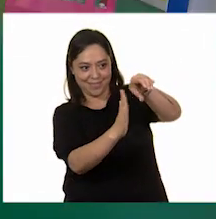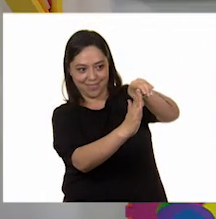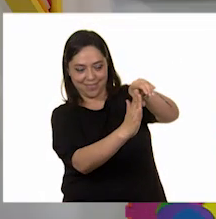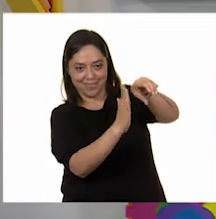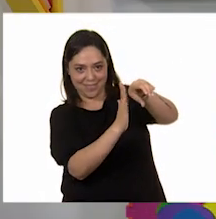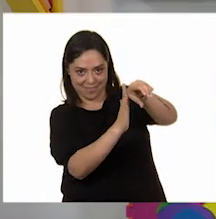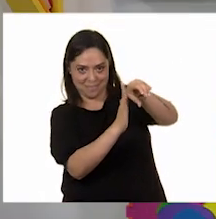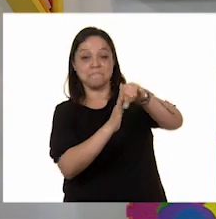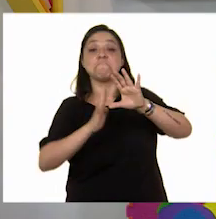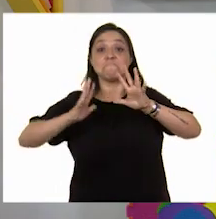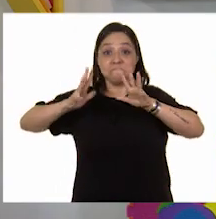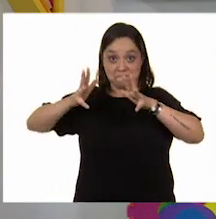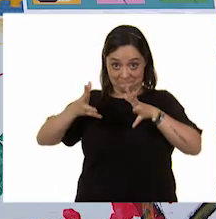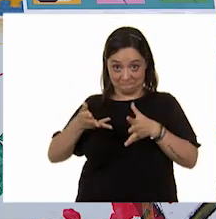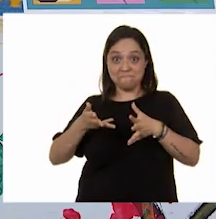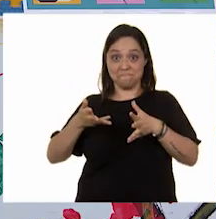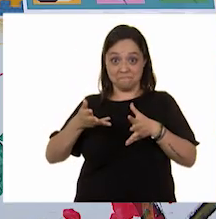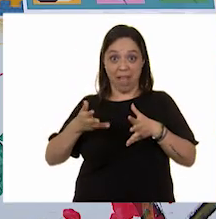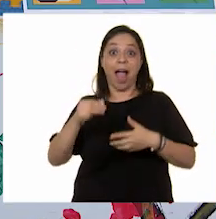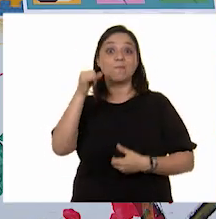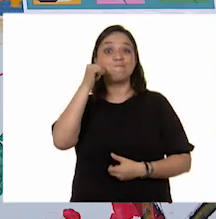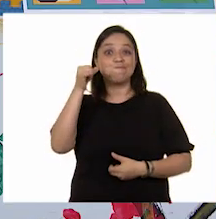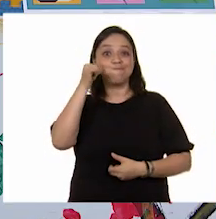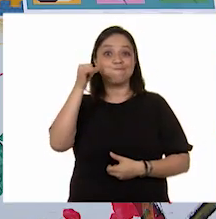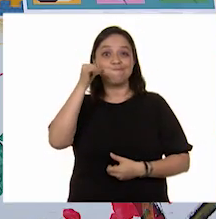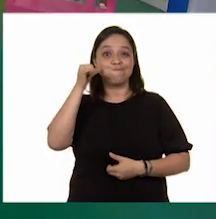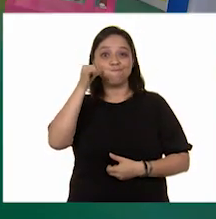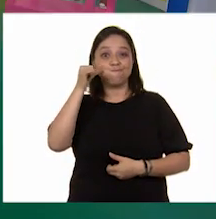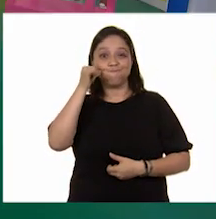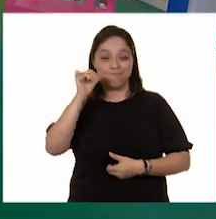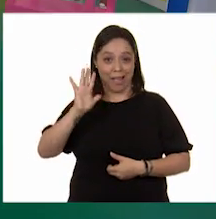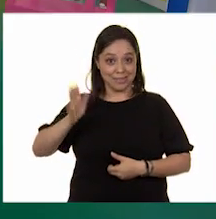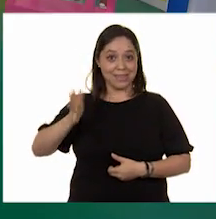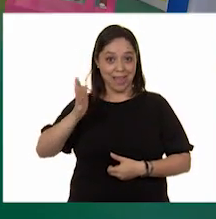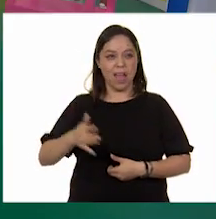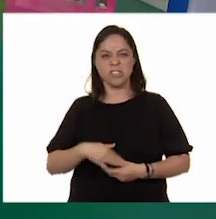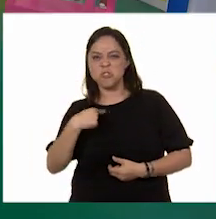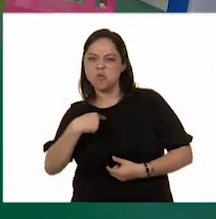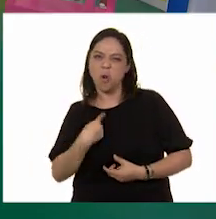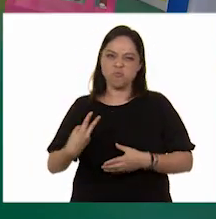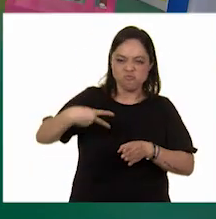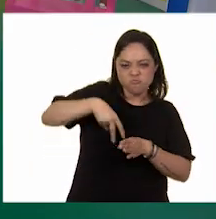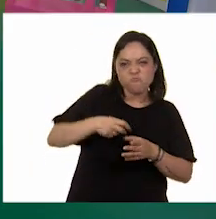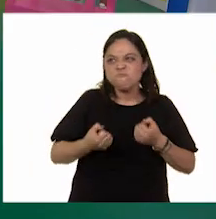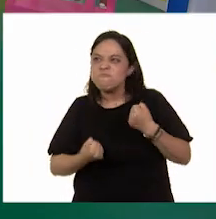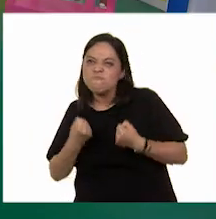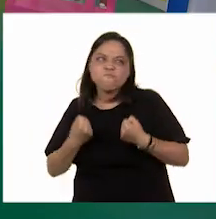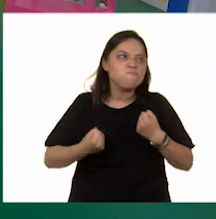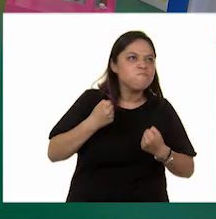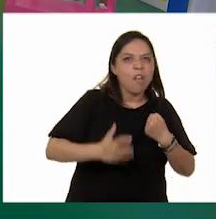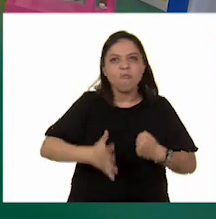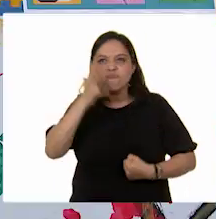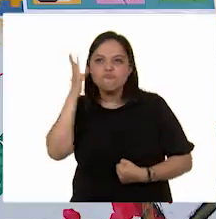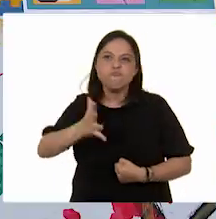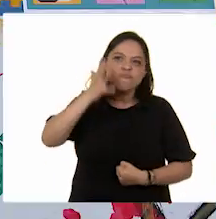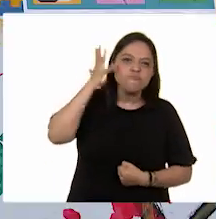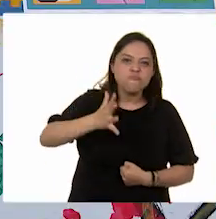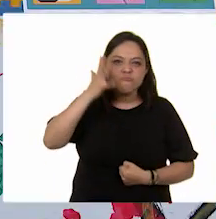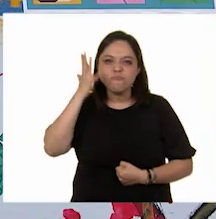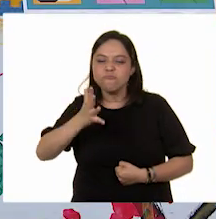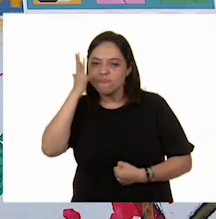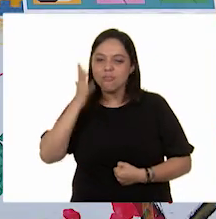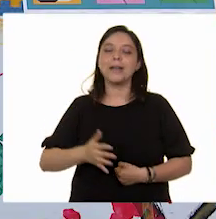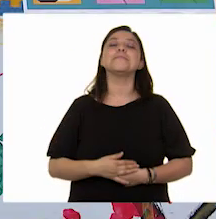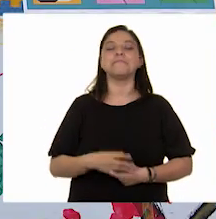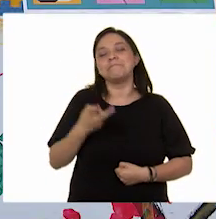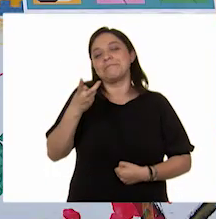Y entonces, ya le ponemos las llantas. ¡Sí! Y voy a manejar mi carrito a toda velocidad. Y este